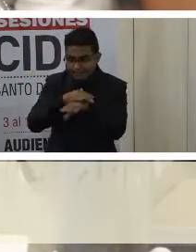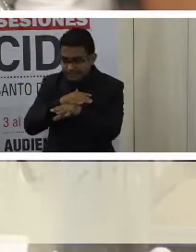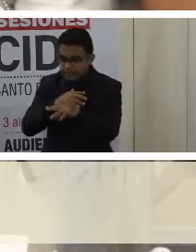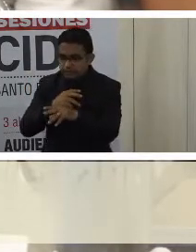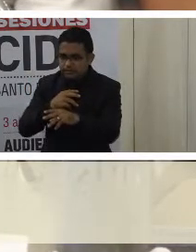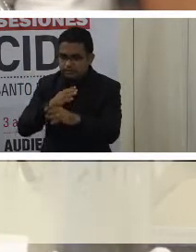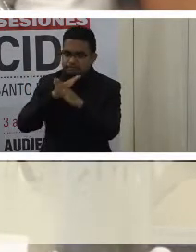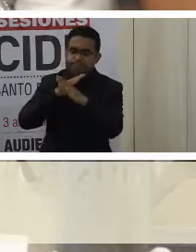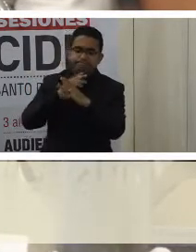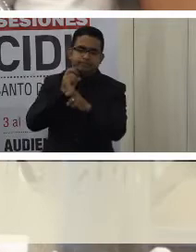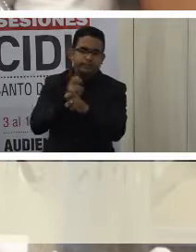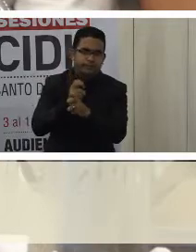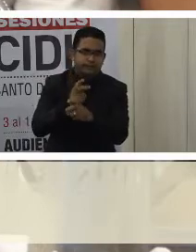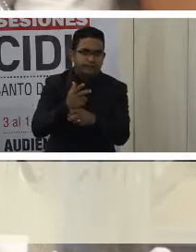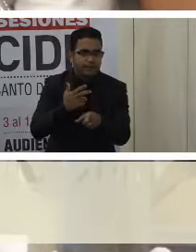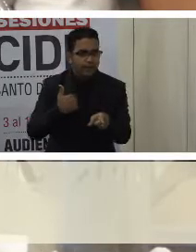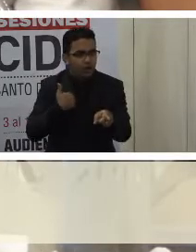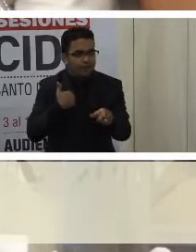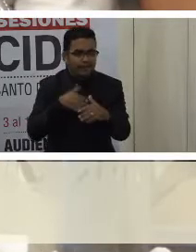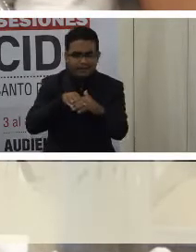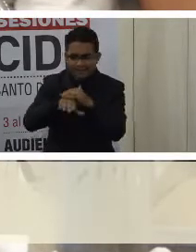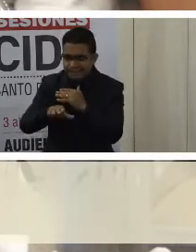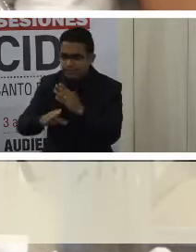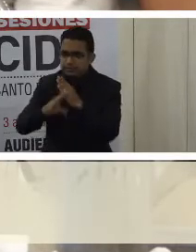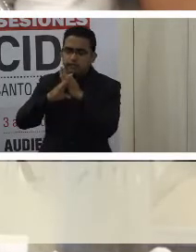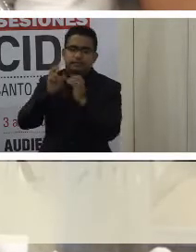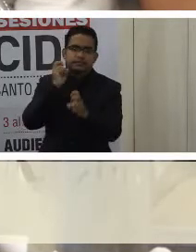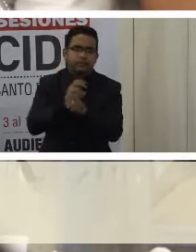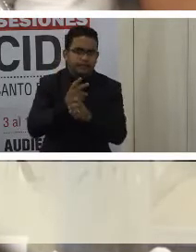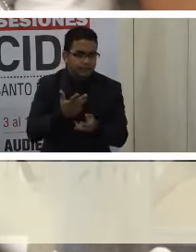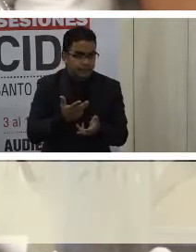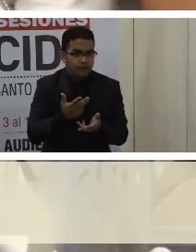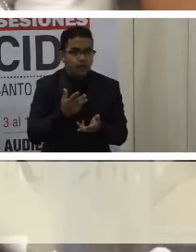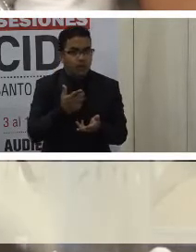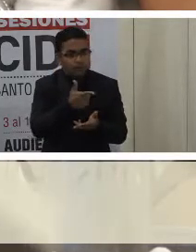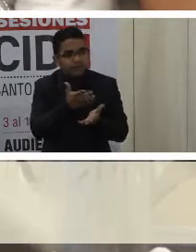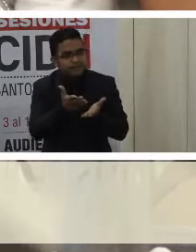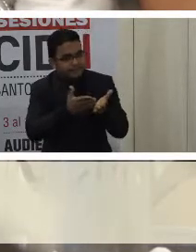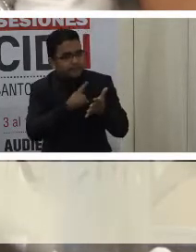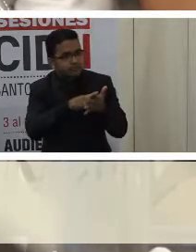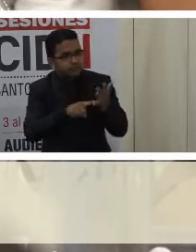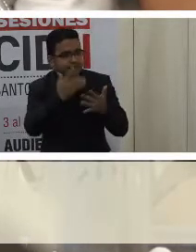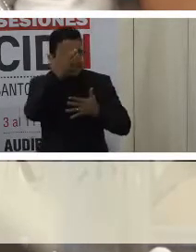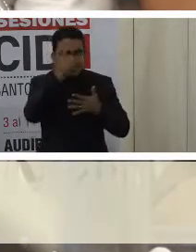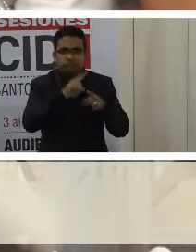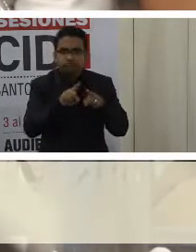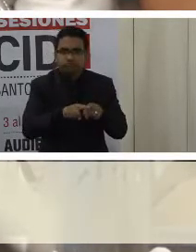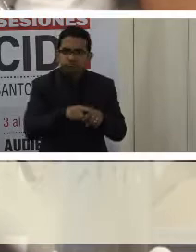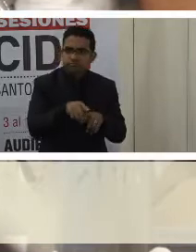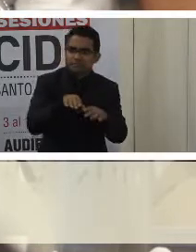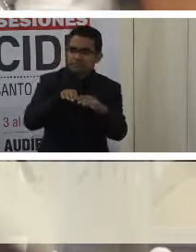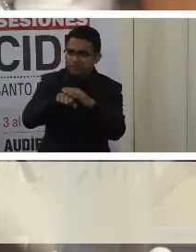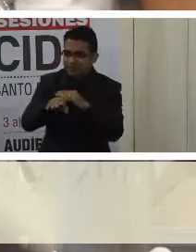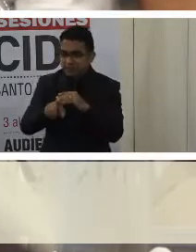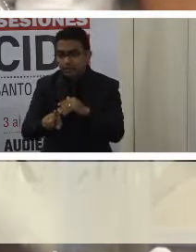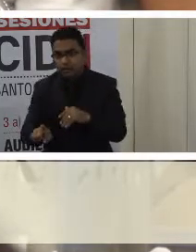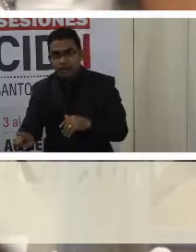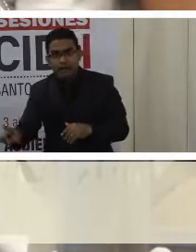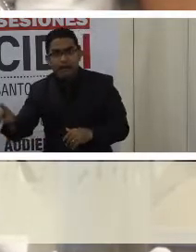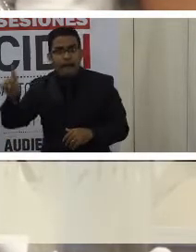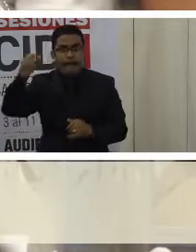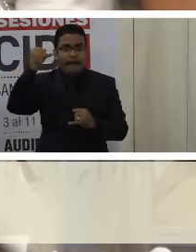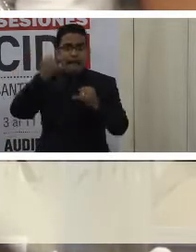niñas y adolescentes con discapacidad a los servicios de oncología y hemodiálisis que quedan en los últimos pisos del hospital.